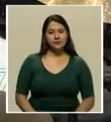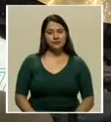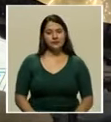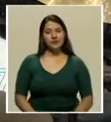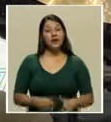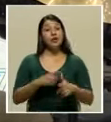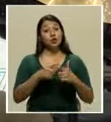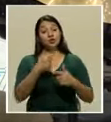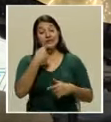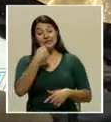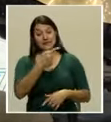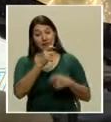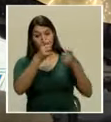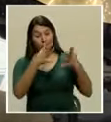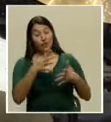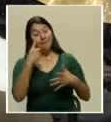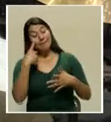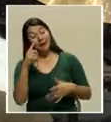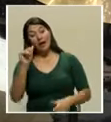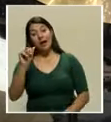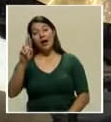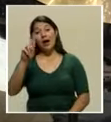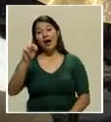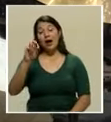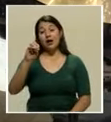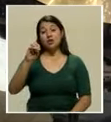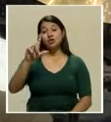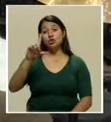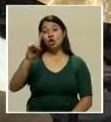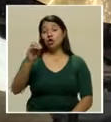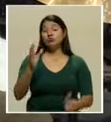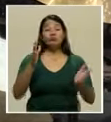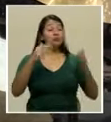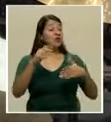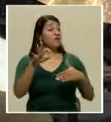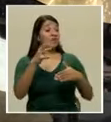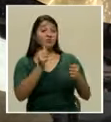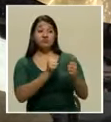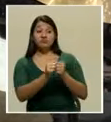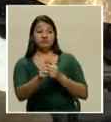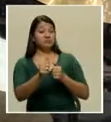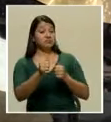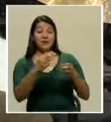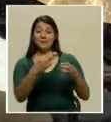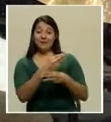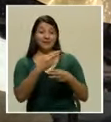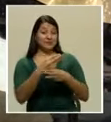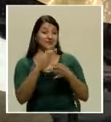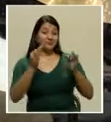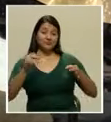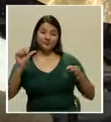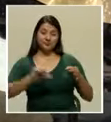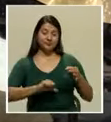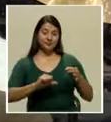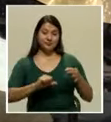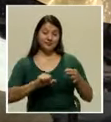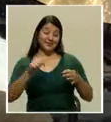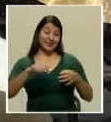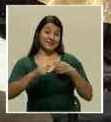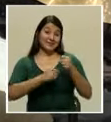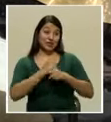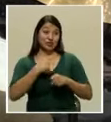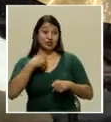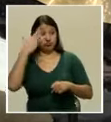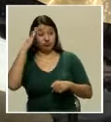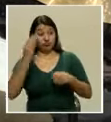Y le dice a Analia, Don Arnoldo, es que resulta que no hay manera que él vaya a aprobar matemática este año, no sé